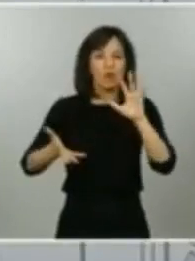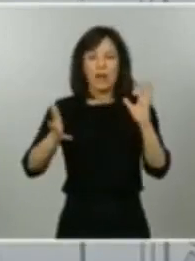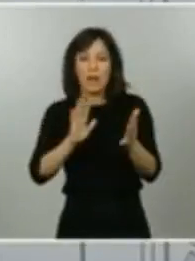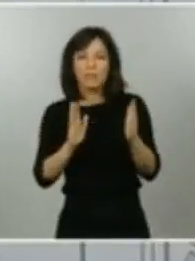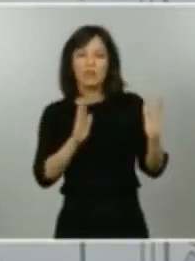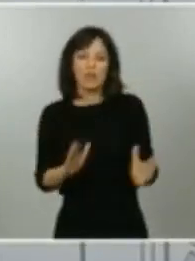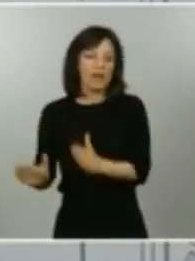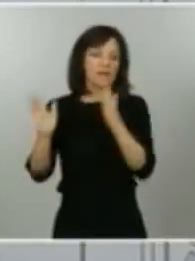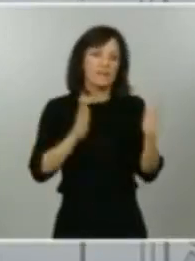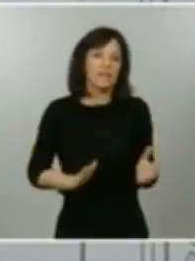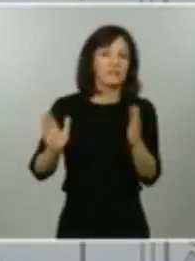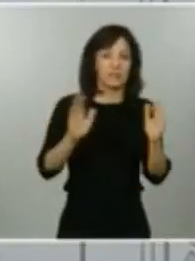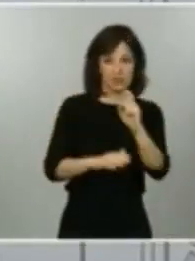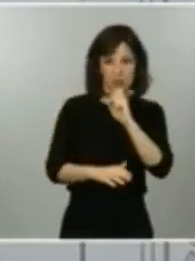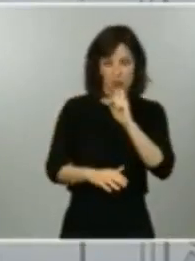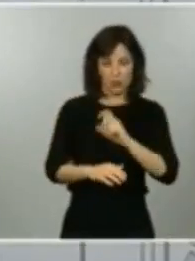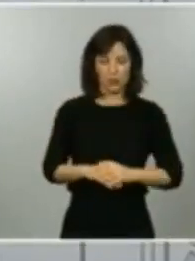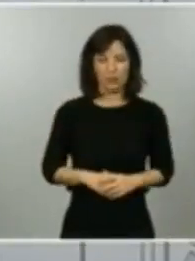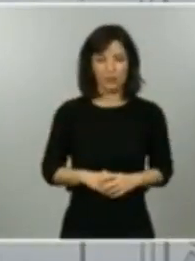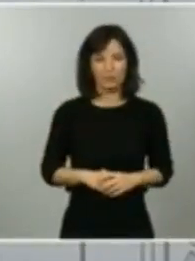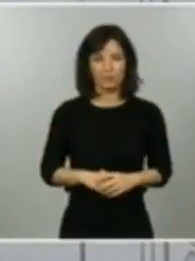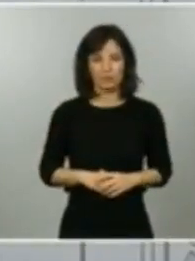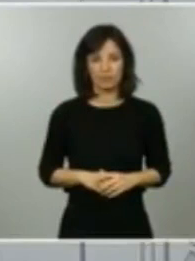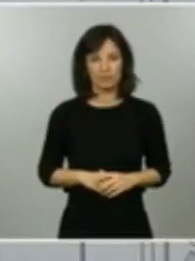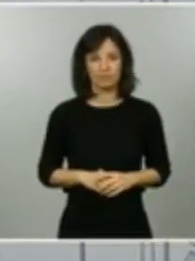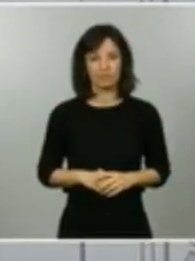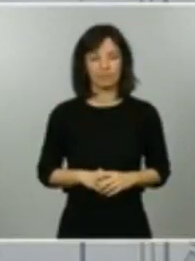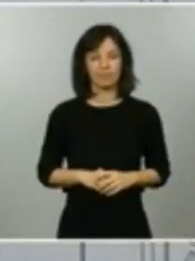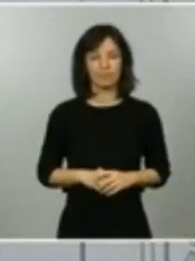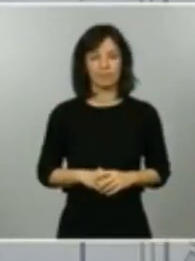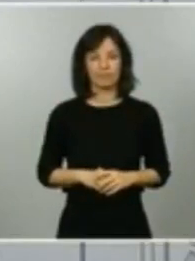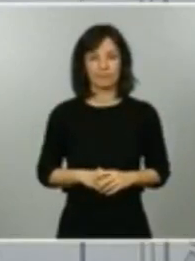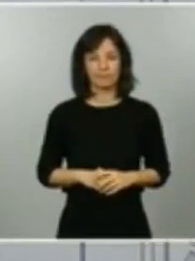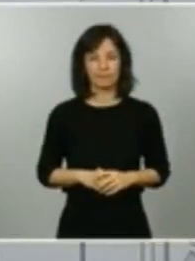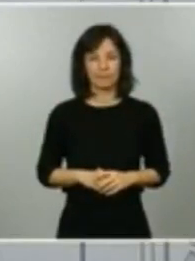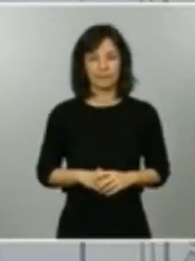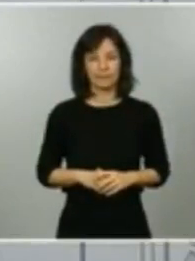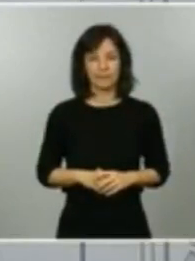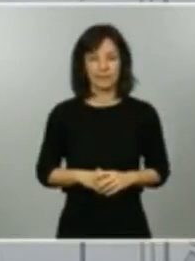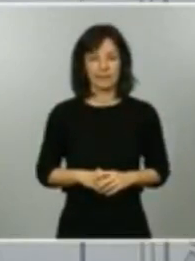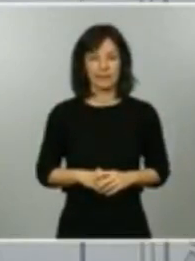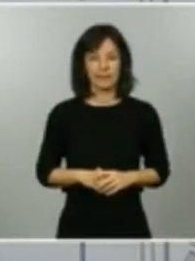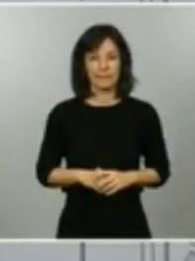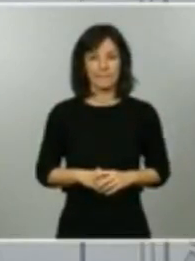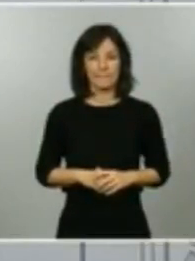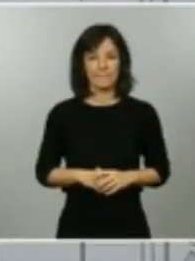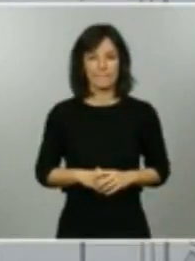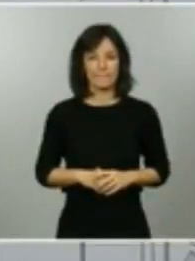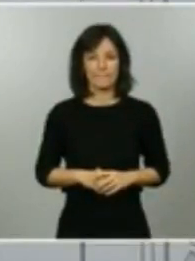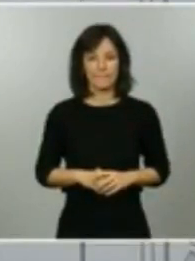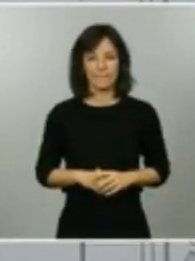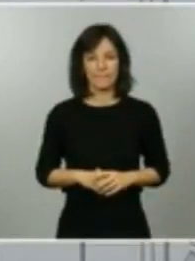En principio la movilidad en las fases a las que se vaya sucesivamente pasando